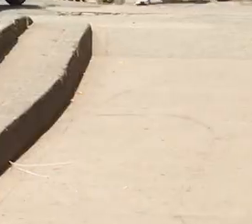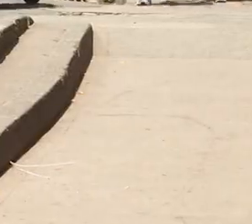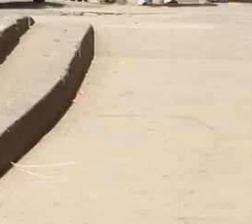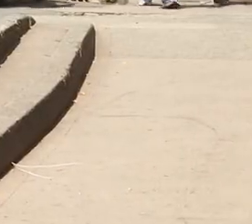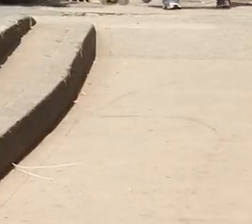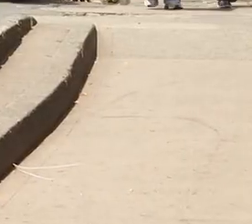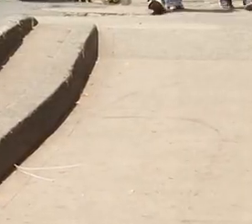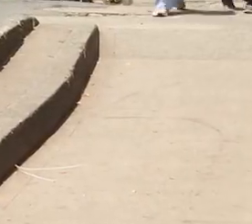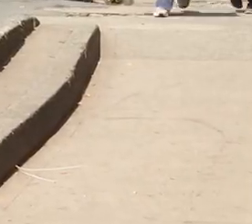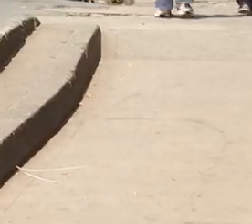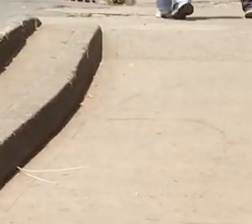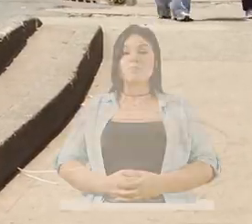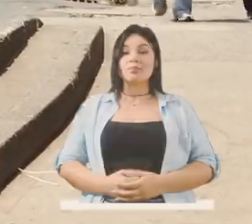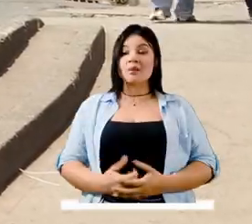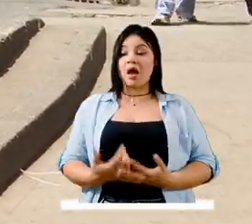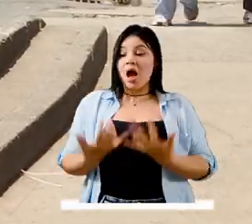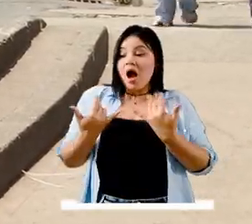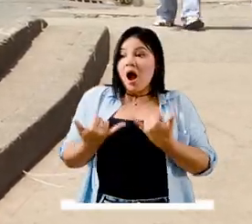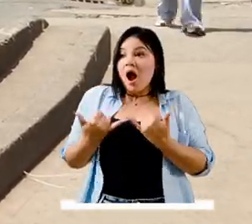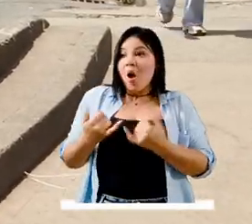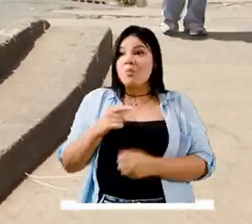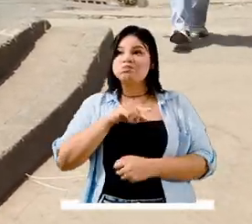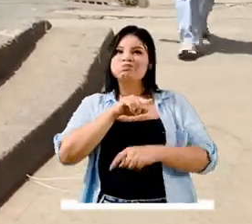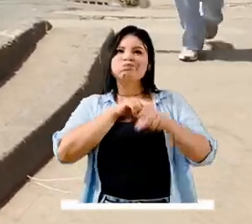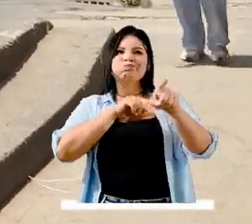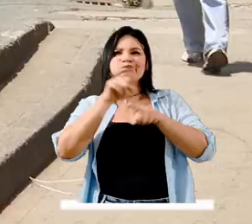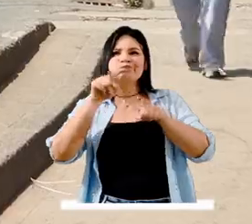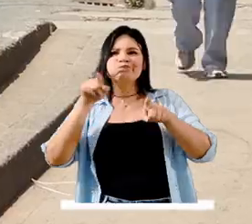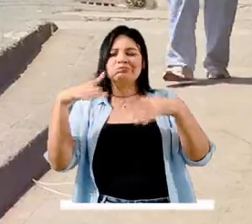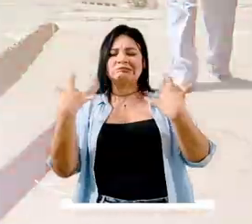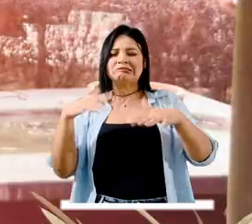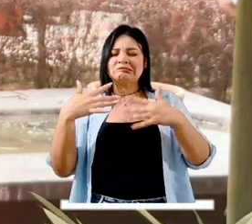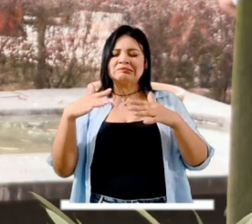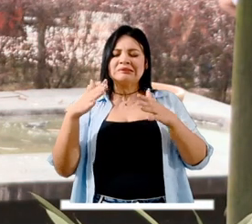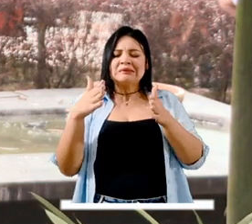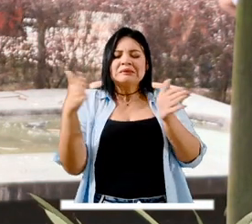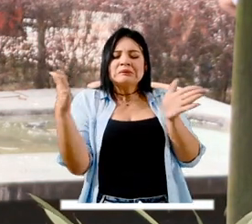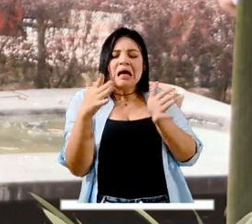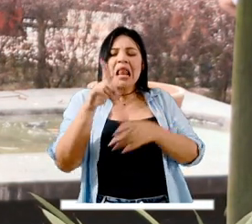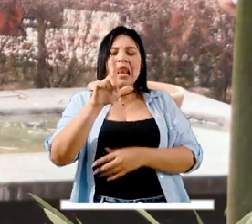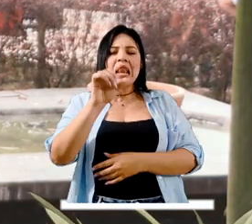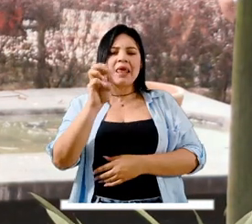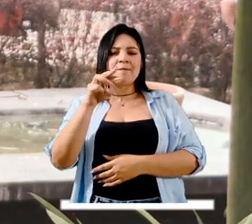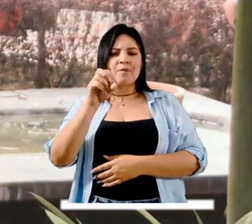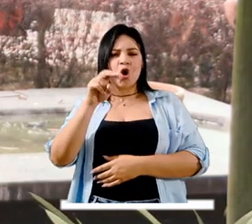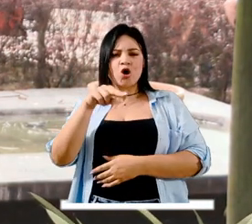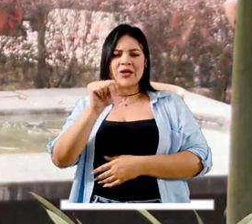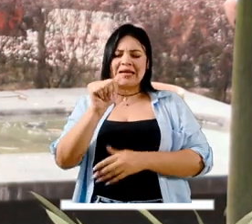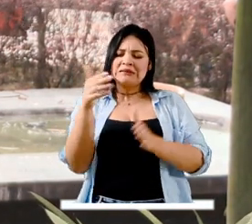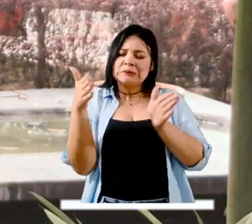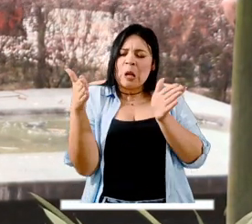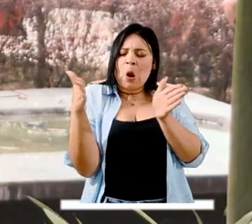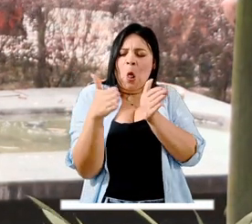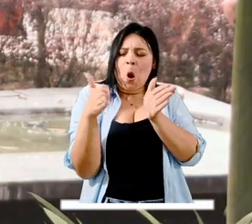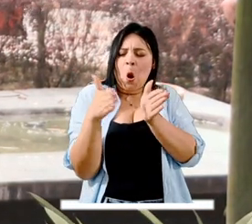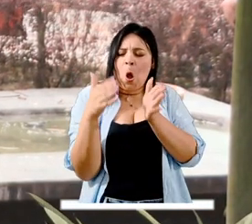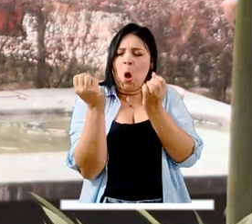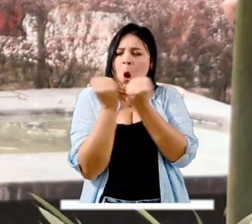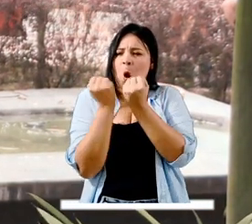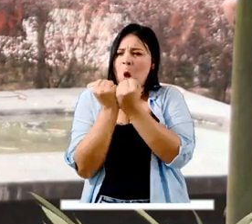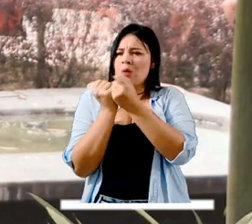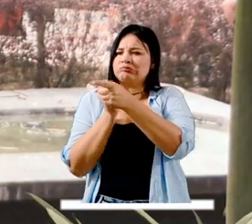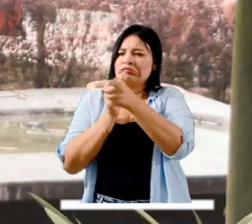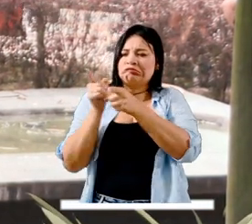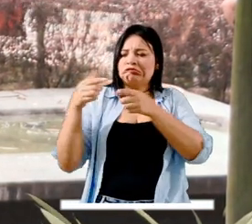En la actualidad contamos con un gran embotellamiento en el sector de la Limona las demás vías son demasiado estrechas y